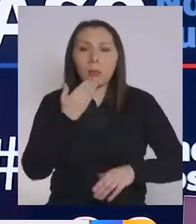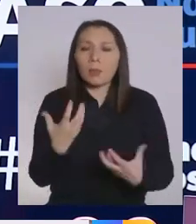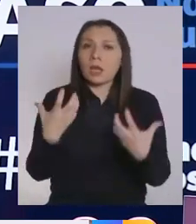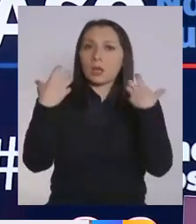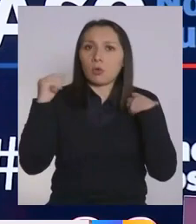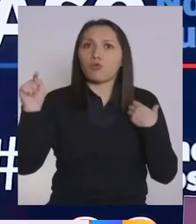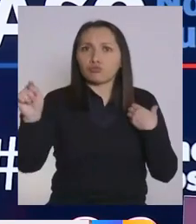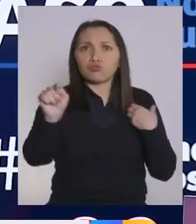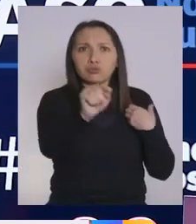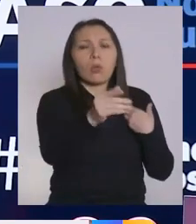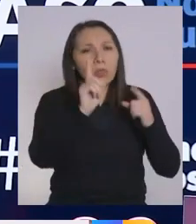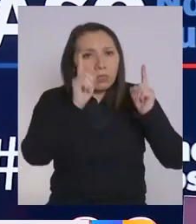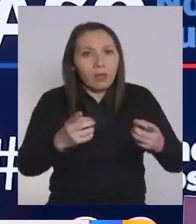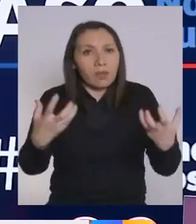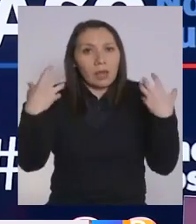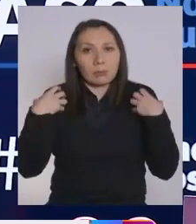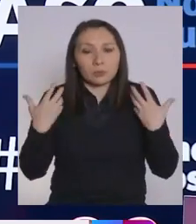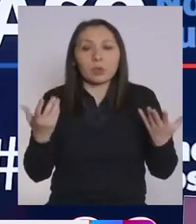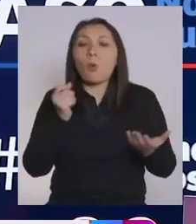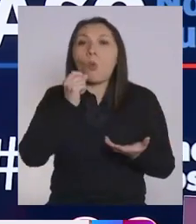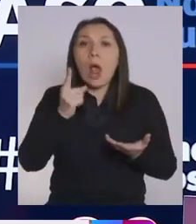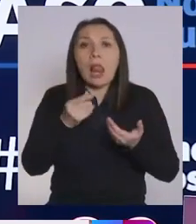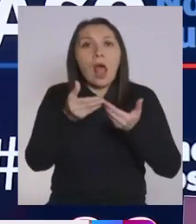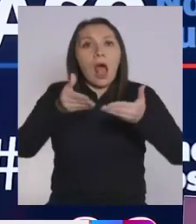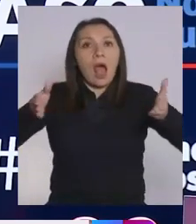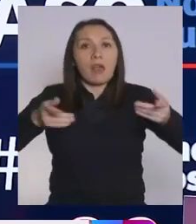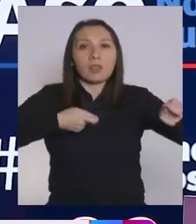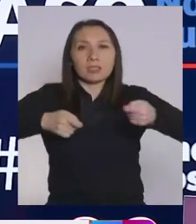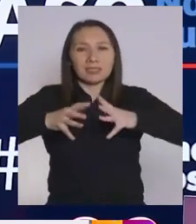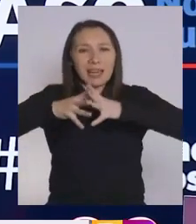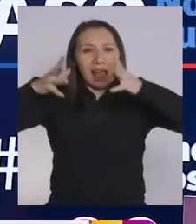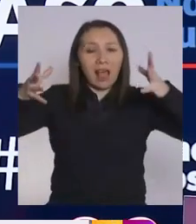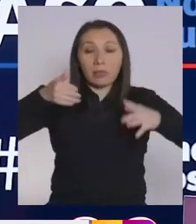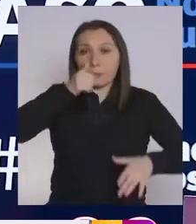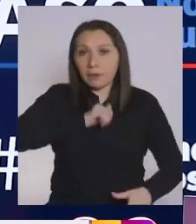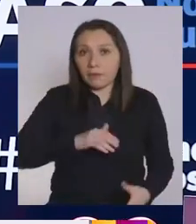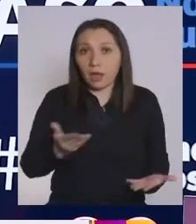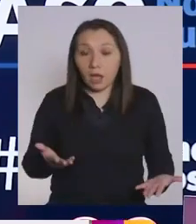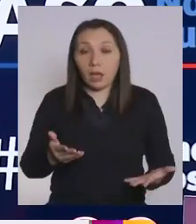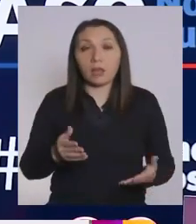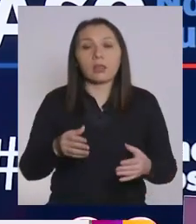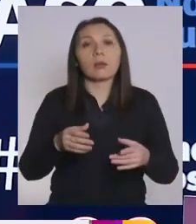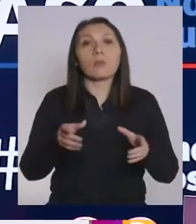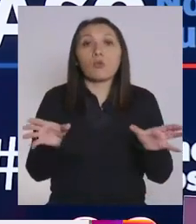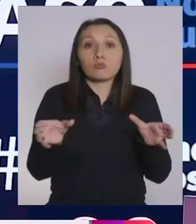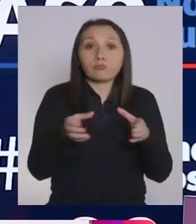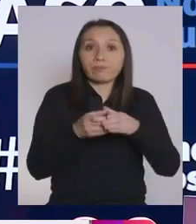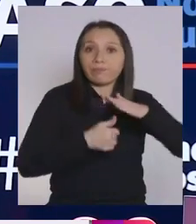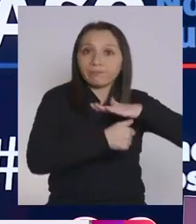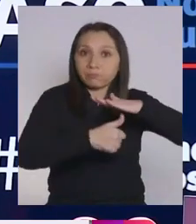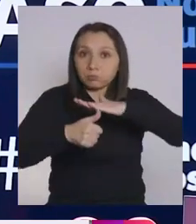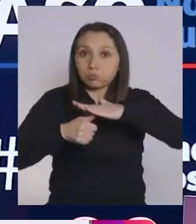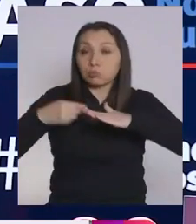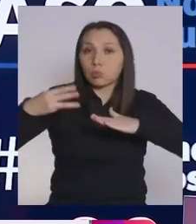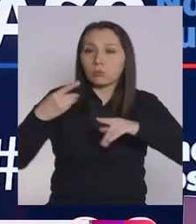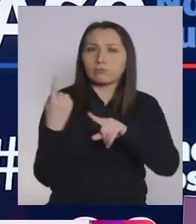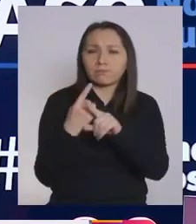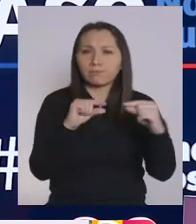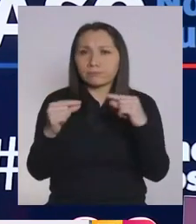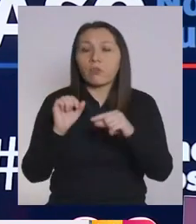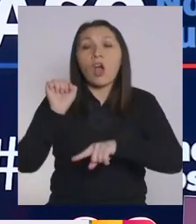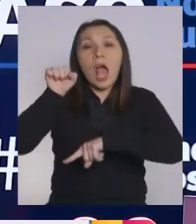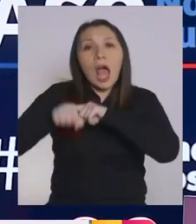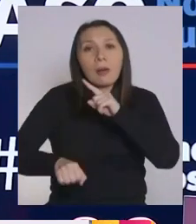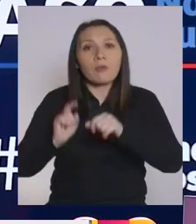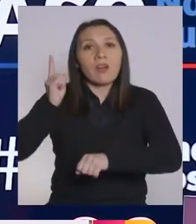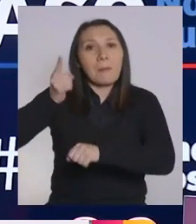que ellos también tienen que ser responsables de lo que están o lo que van a abrir los centros comerciales, los privados. Con el Consejo Municipal hemos discutido, entiendo que vamos a aprobar una